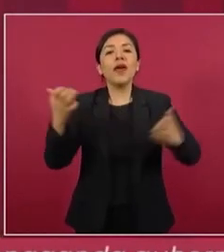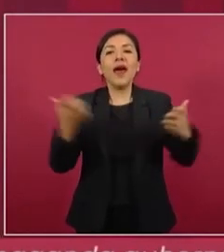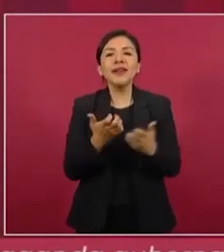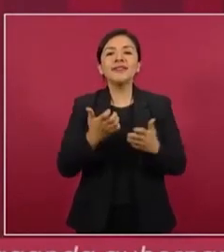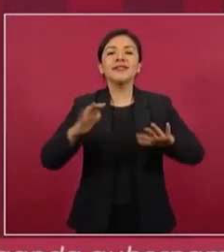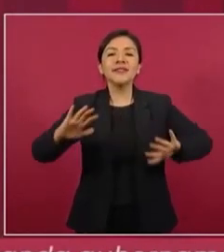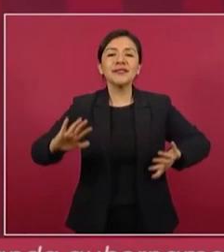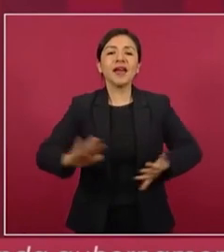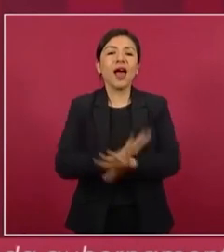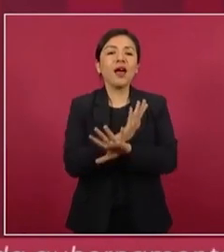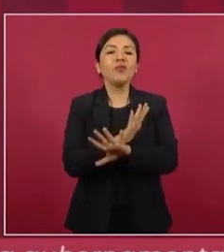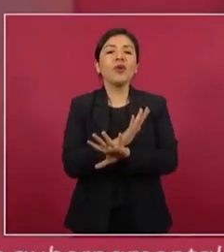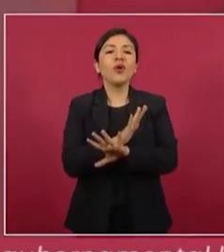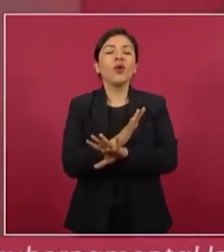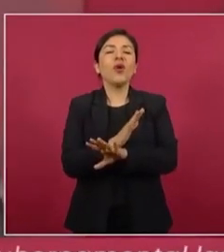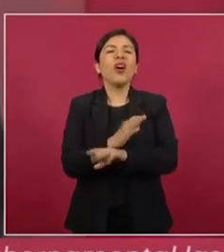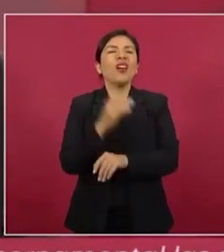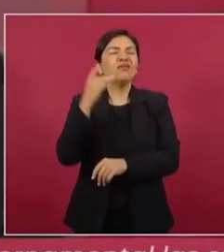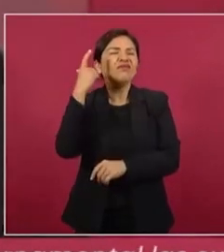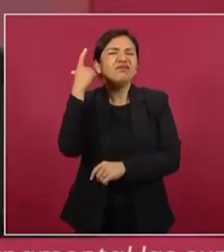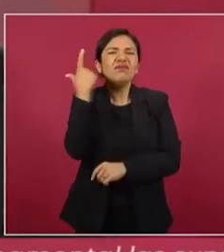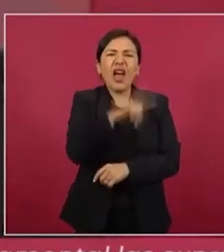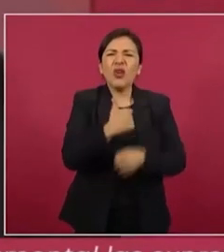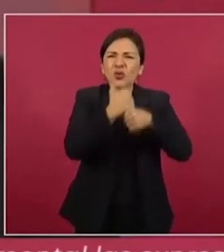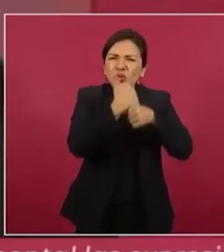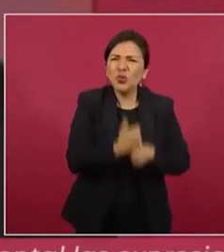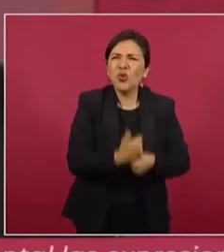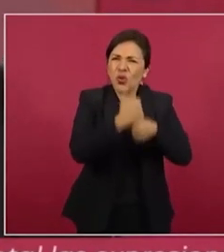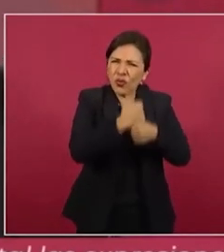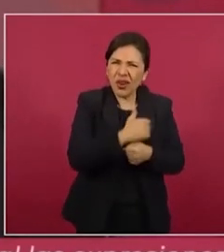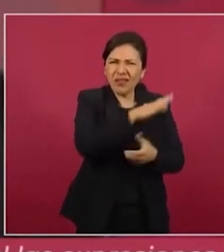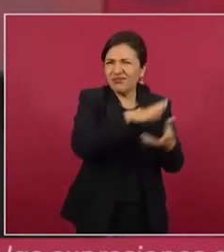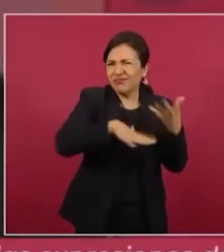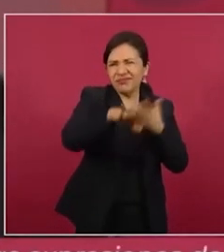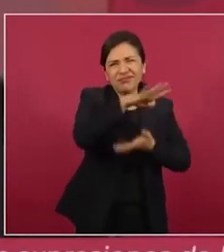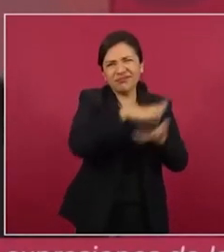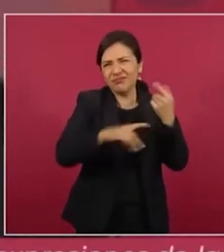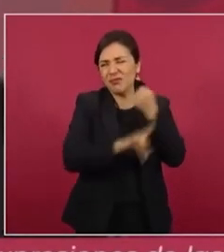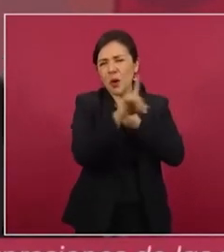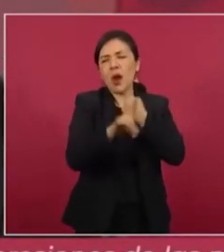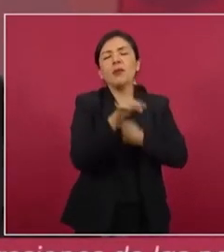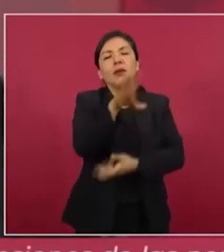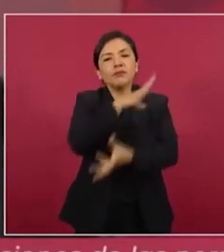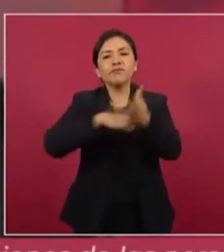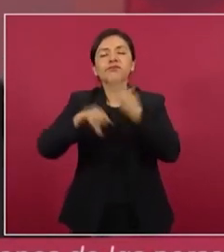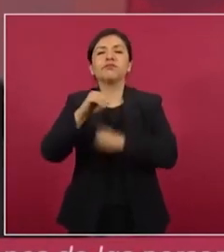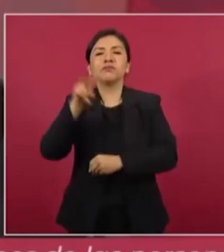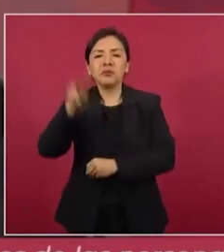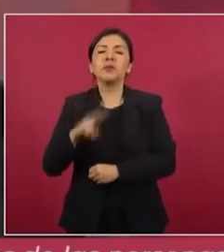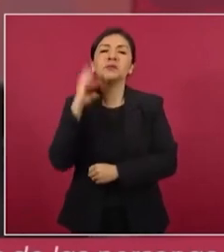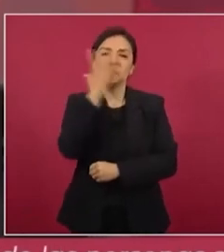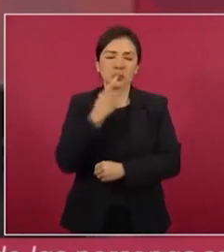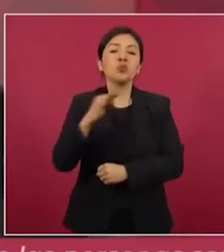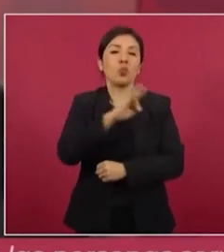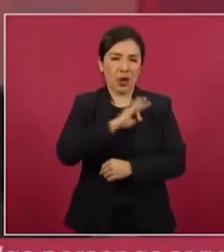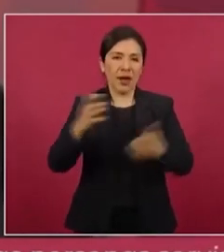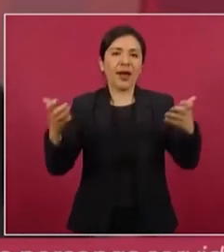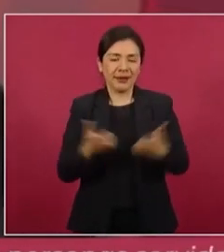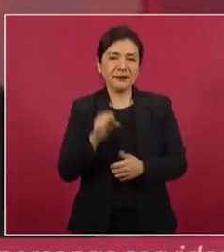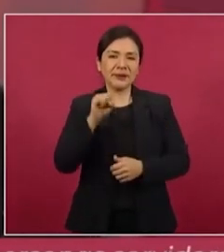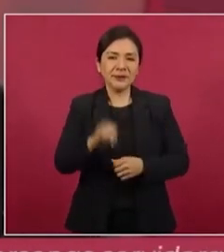los infiernos en paraísos todo eso se puede